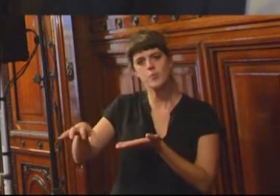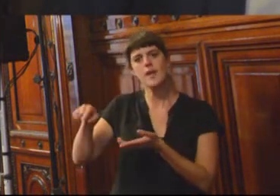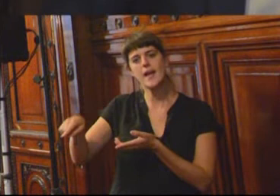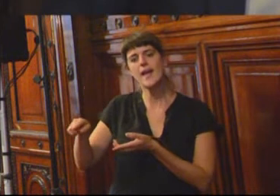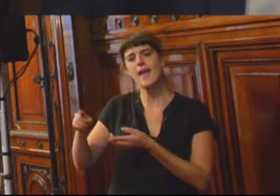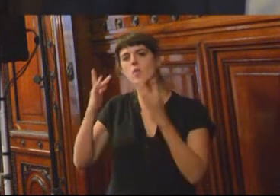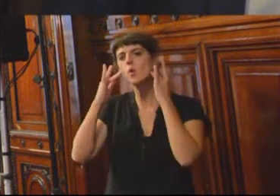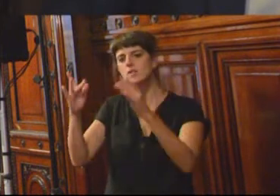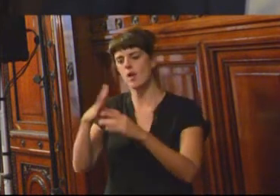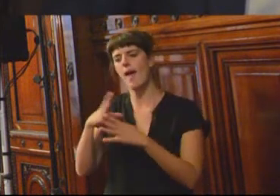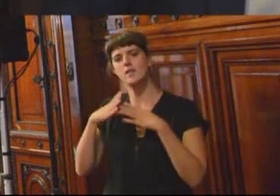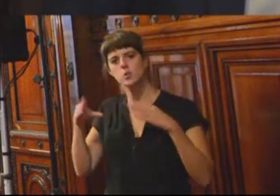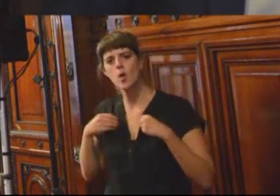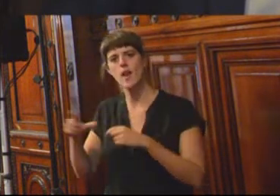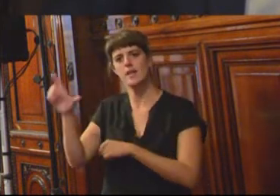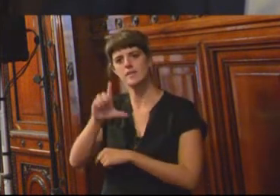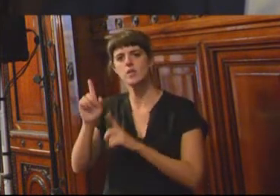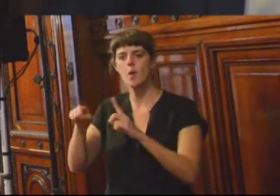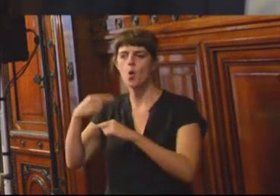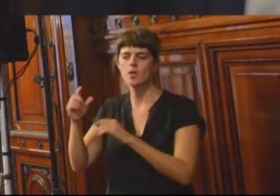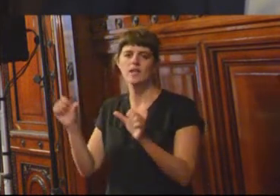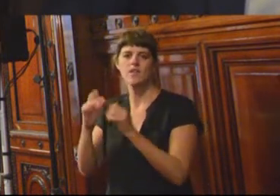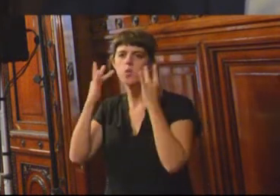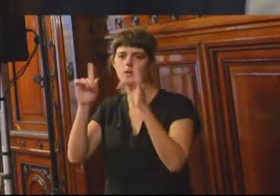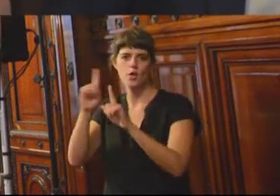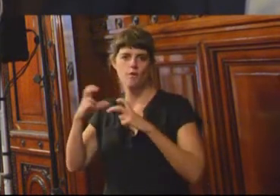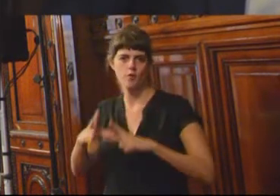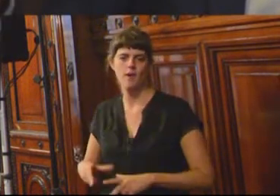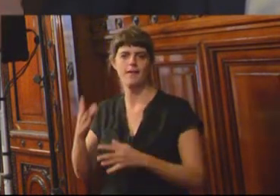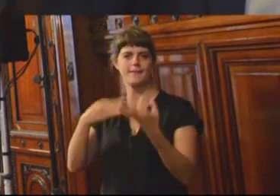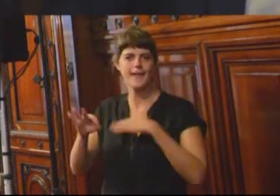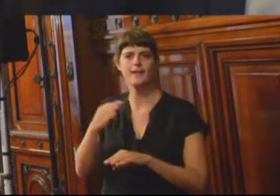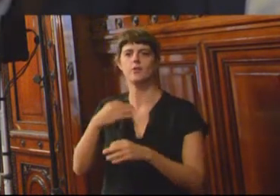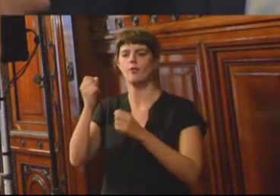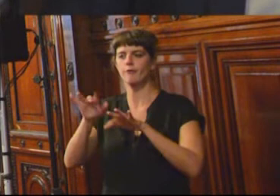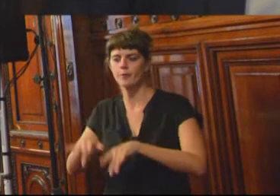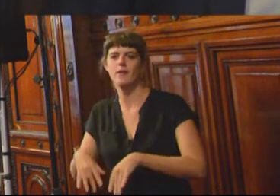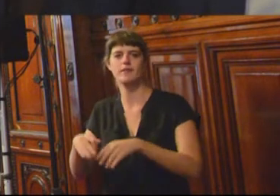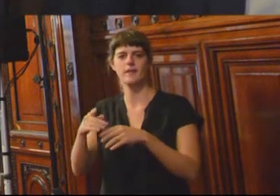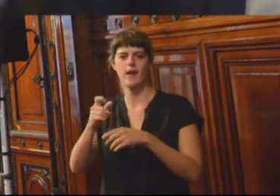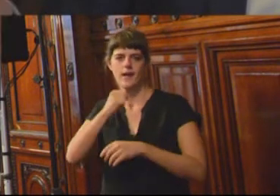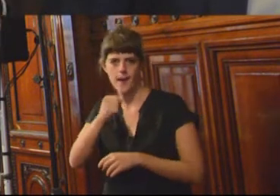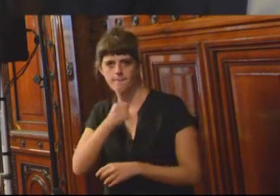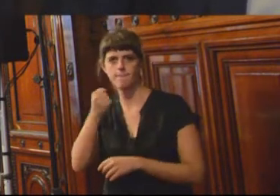así como otras actividades educativas no formales. Teatro, cerámica, taller literario, rap, rock, plena.